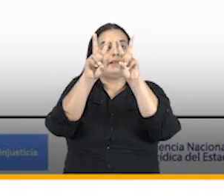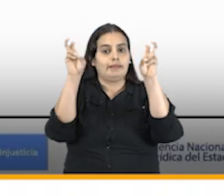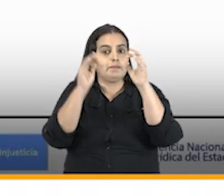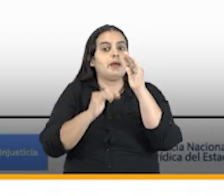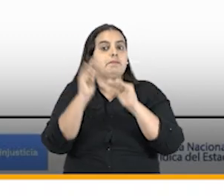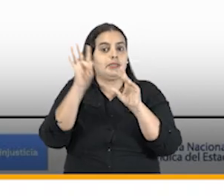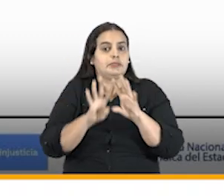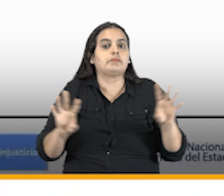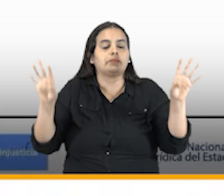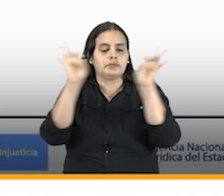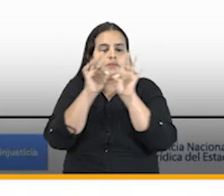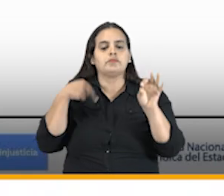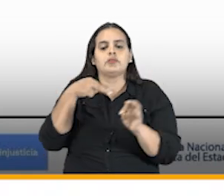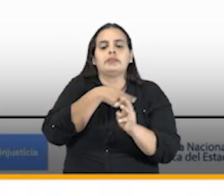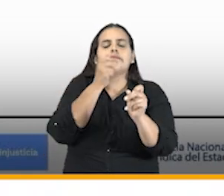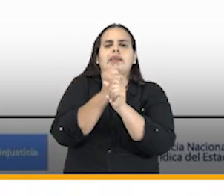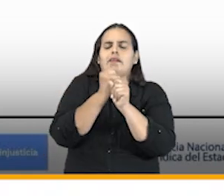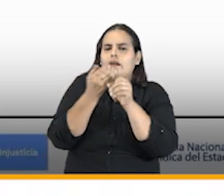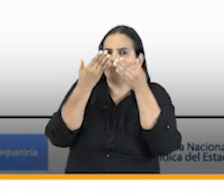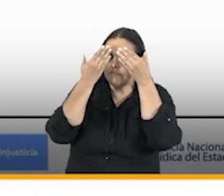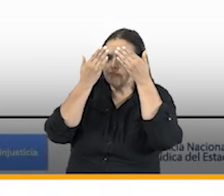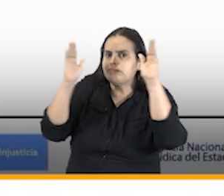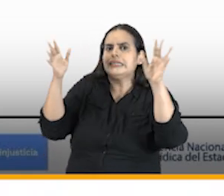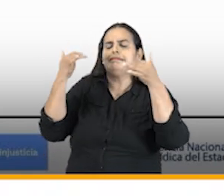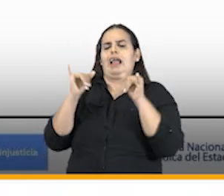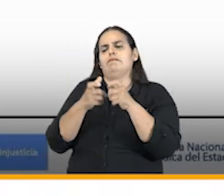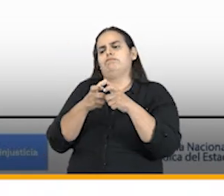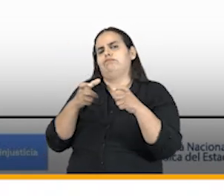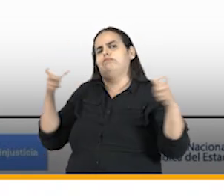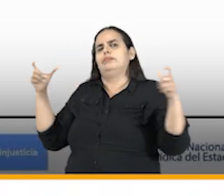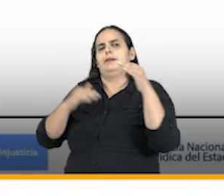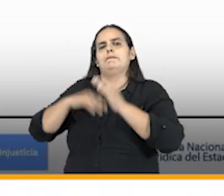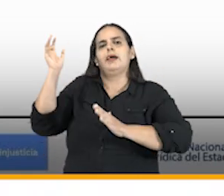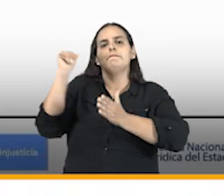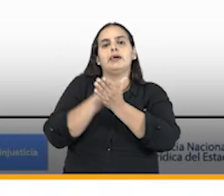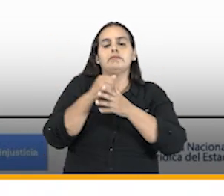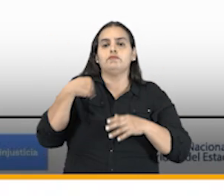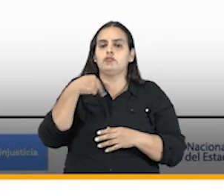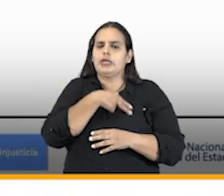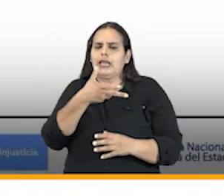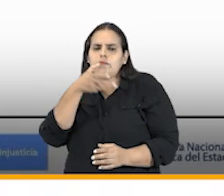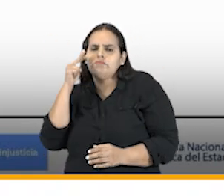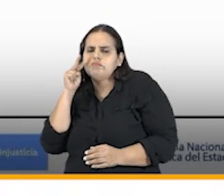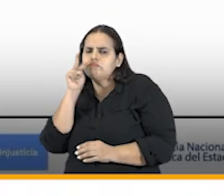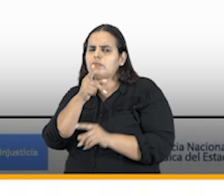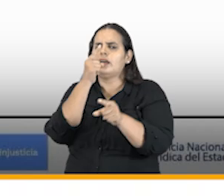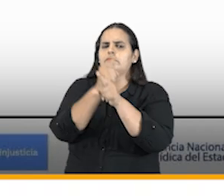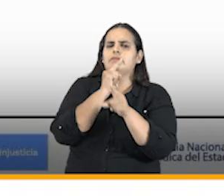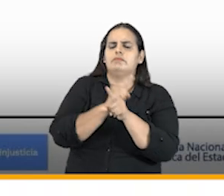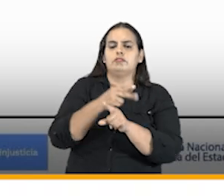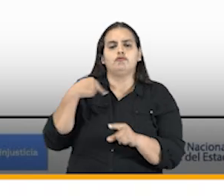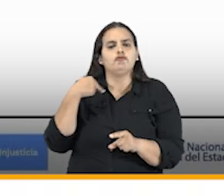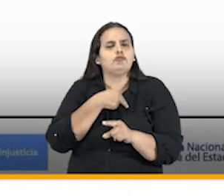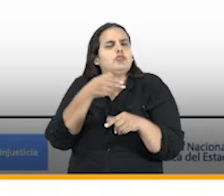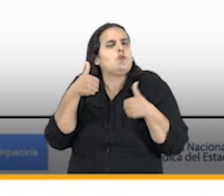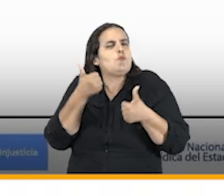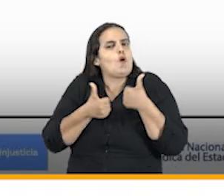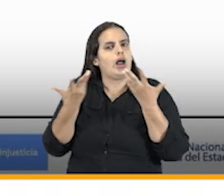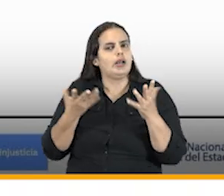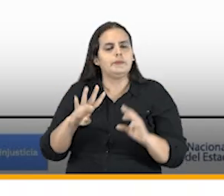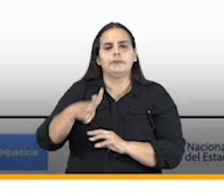de la mayor importancia hemos trabajado ampliamente en la materia y por primera vez quisimos medir qué tan efectivo éramos en ese campo